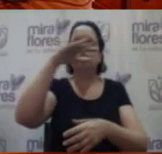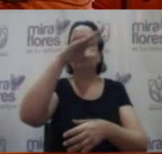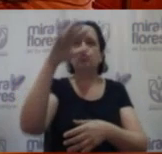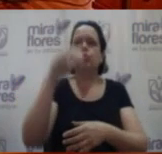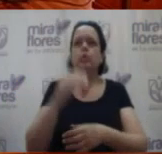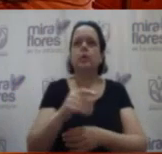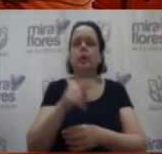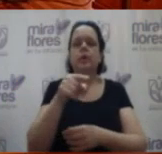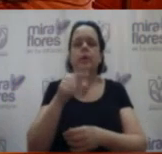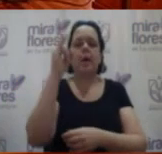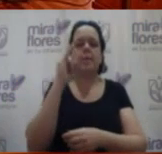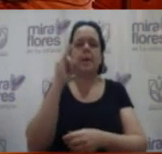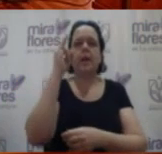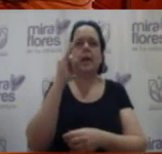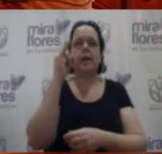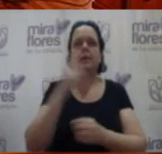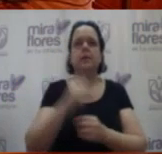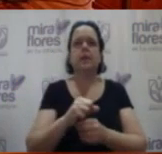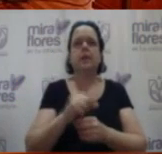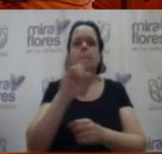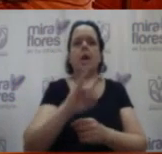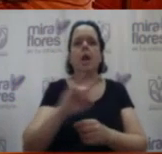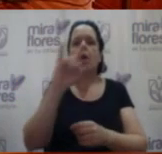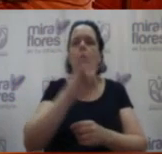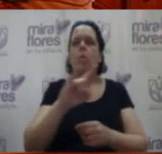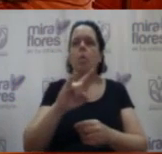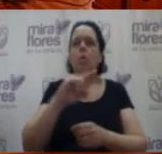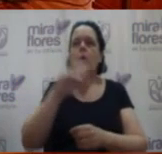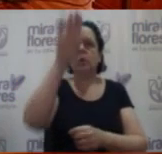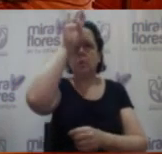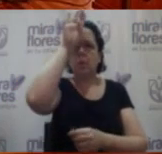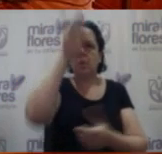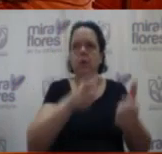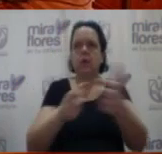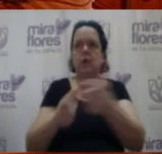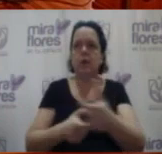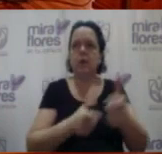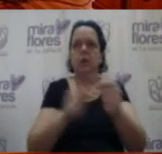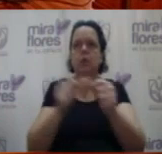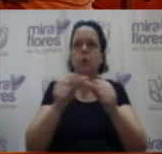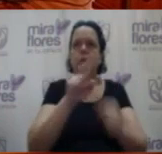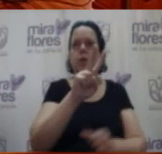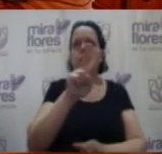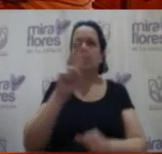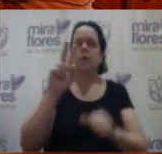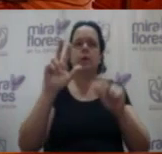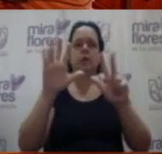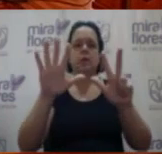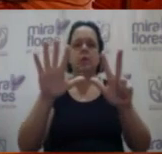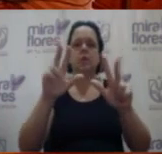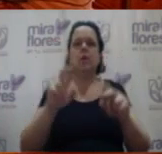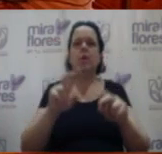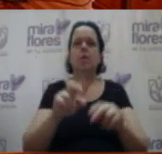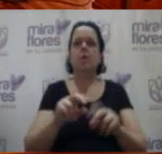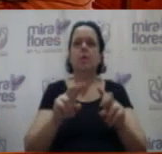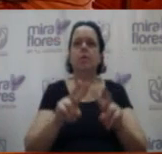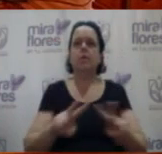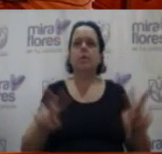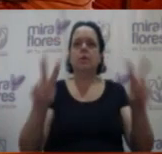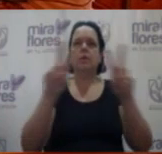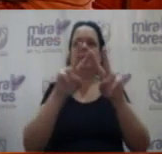en favor y para uso exclusivo de la compañía de bomberos Miraflores número veintiocho del Cuerpo General de Bomberos Voluntarios del Perú,